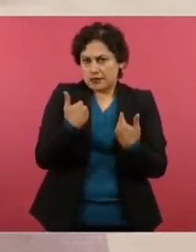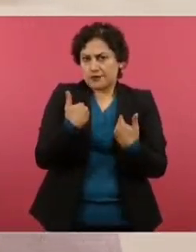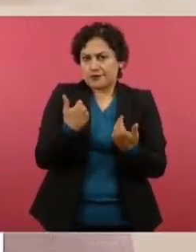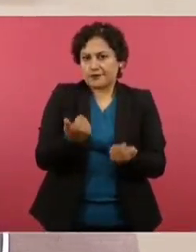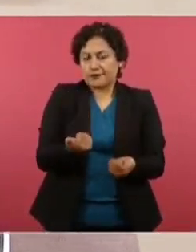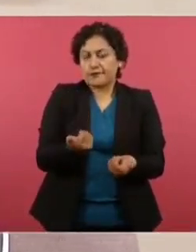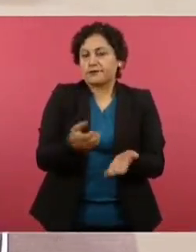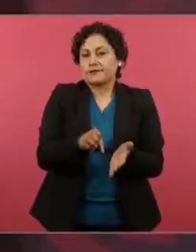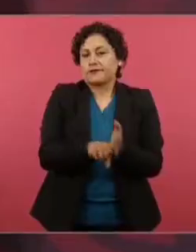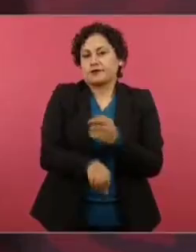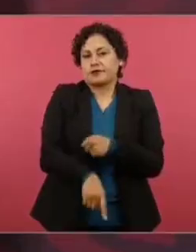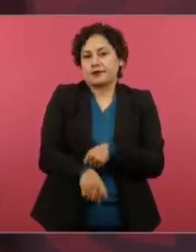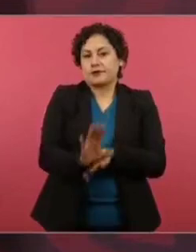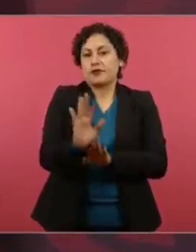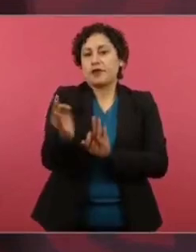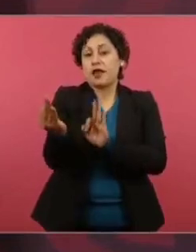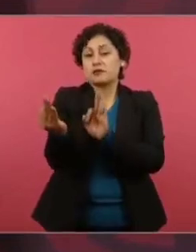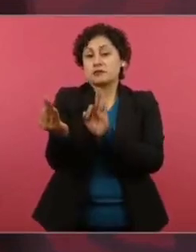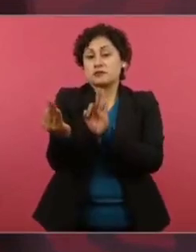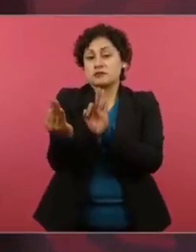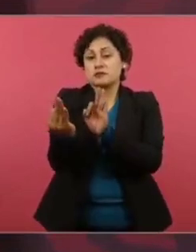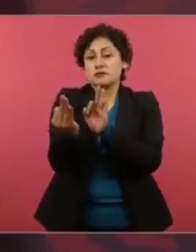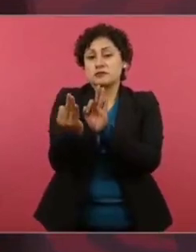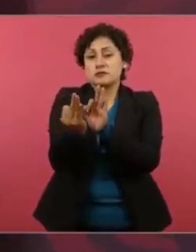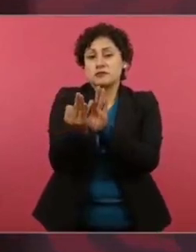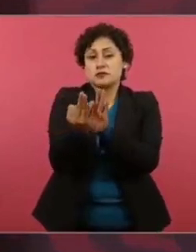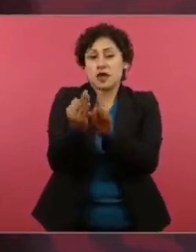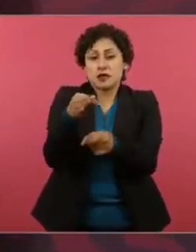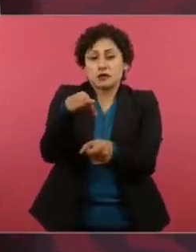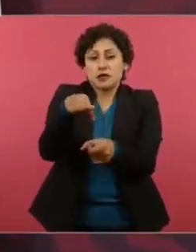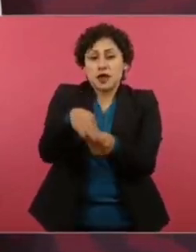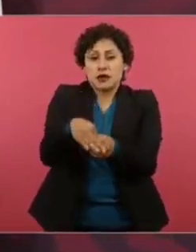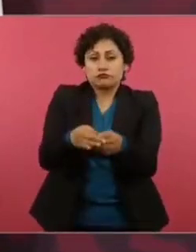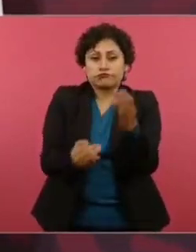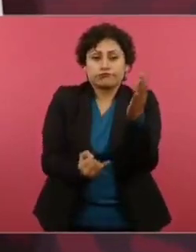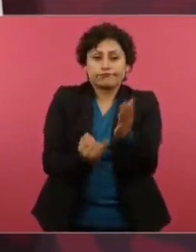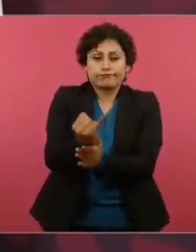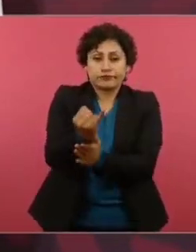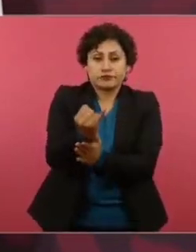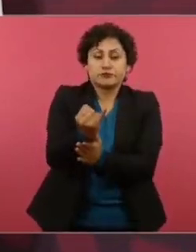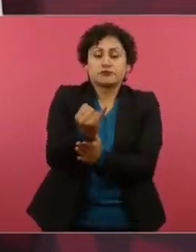imagínense en vísperas, ¿no?, de que se decida,